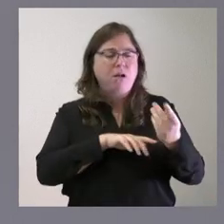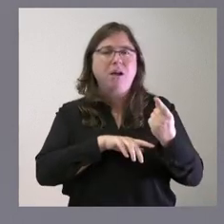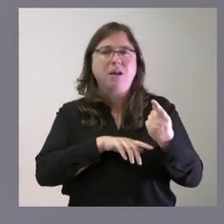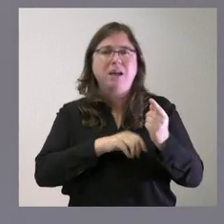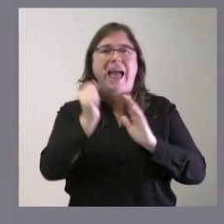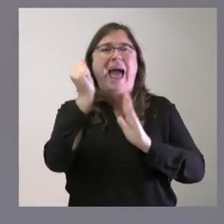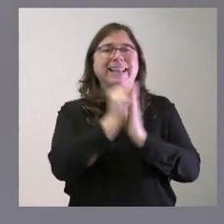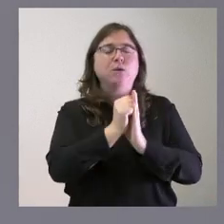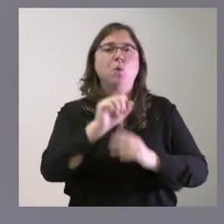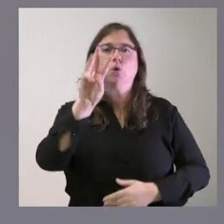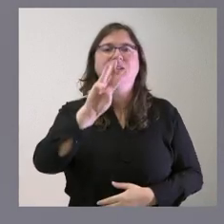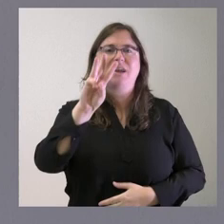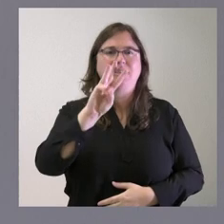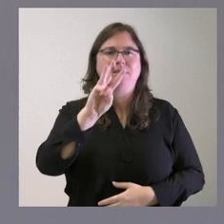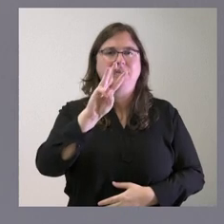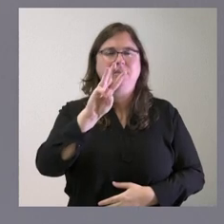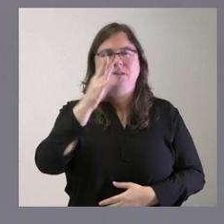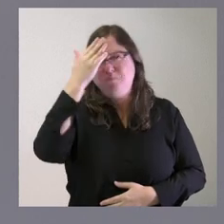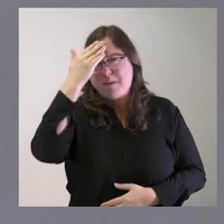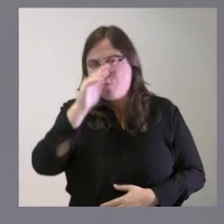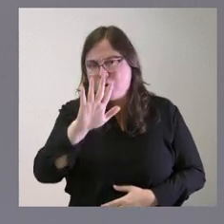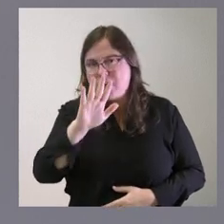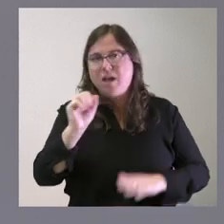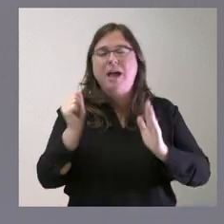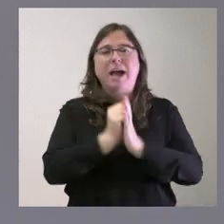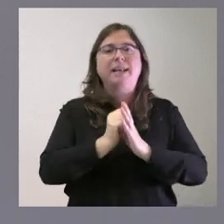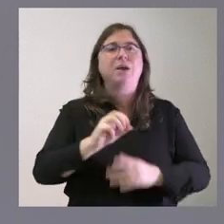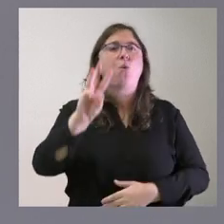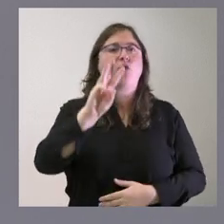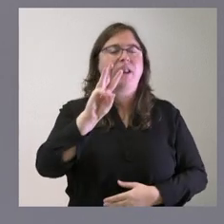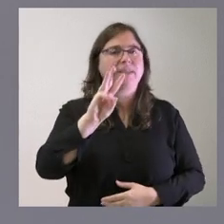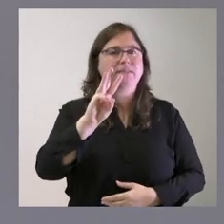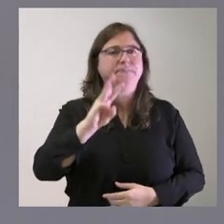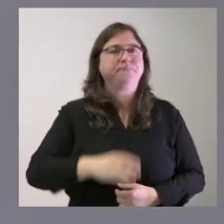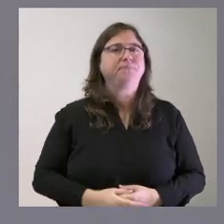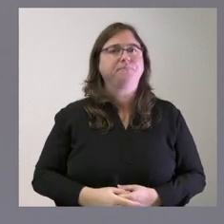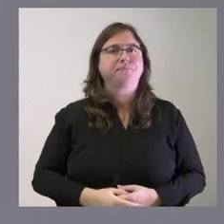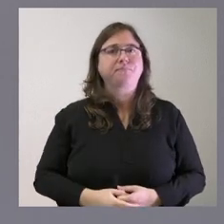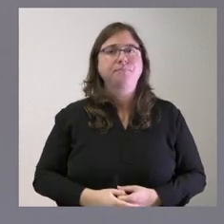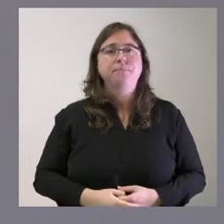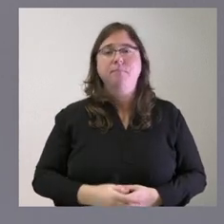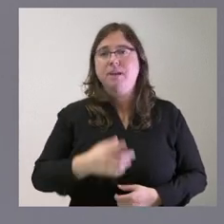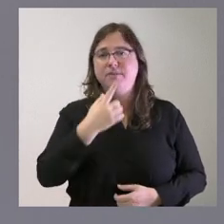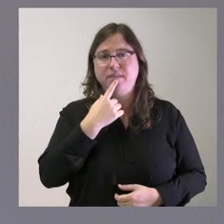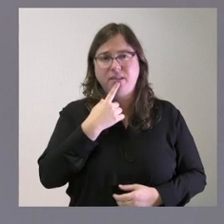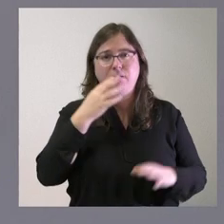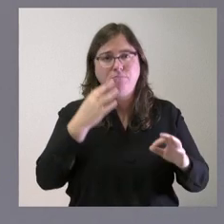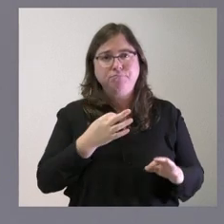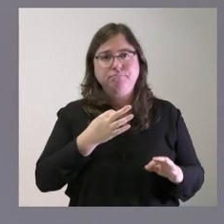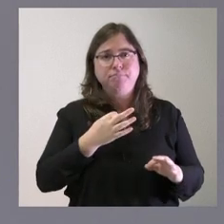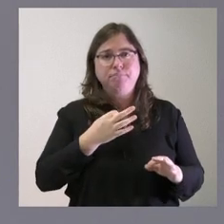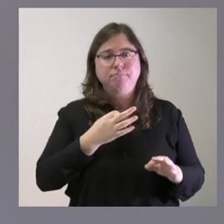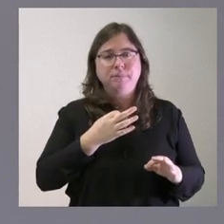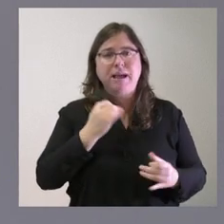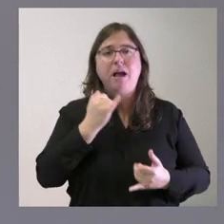el artículo 3 recuerdo de memoria un poco el que establece esto que le he dicho de que finalmente será esta